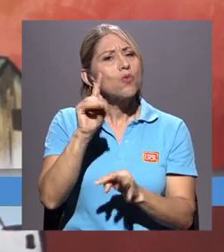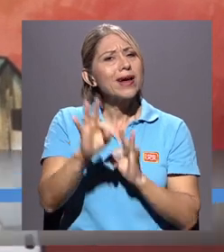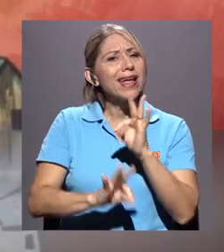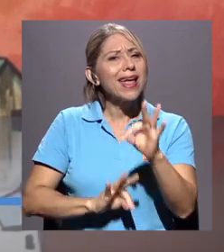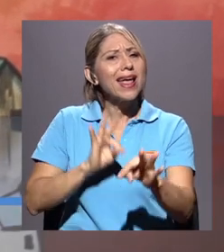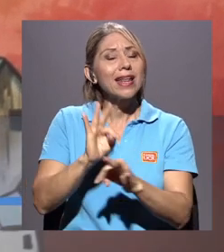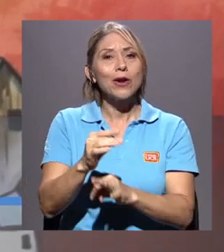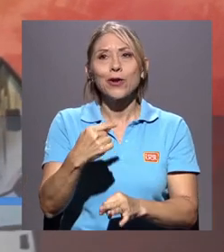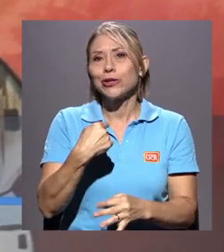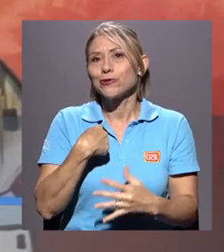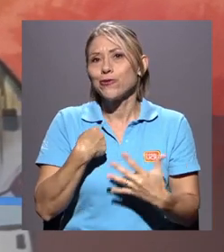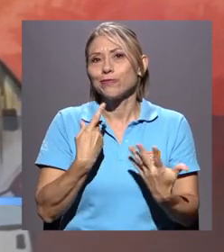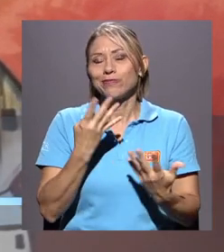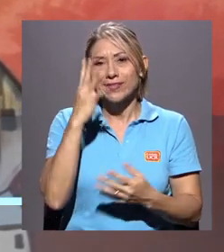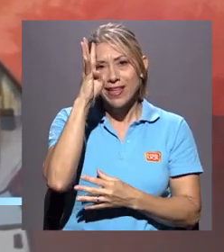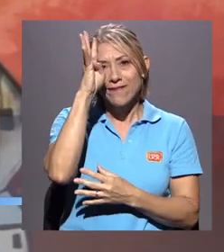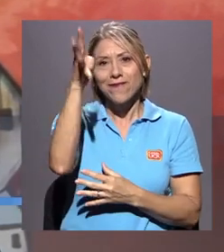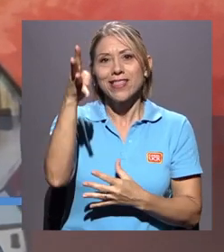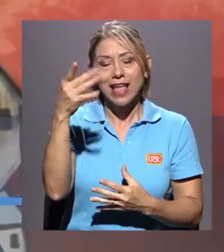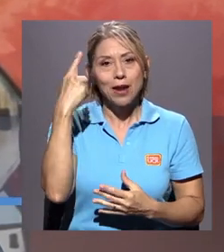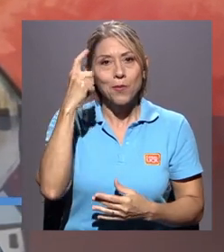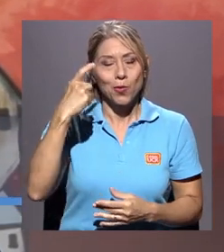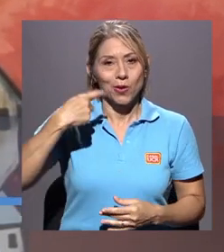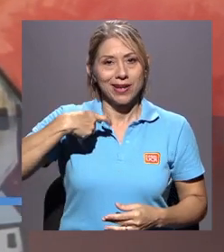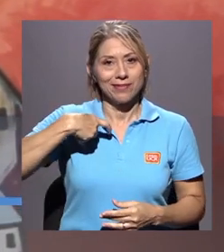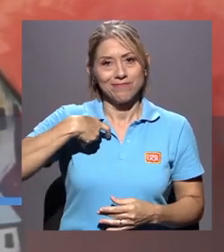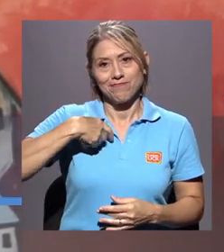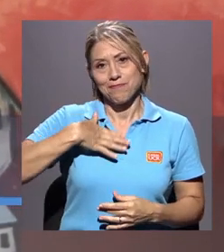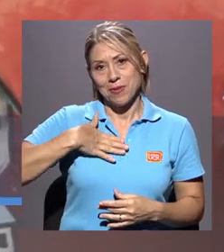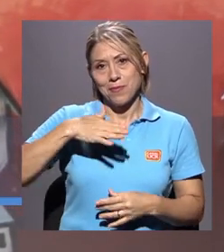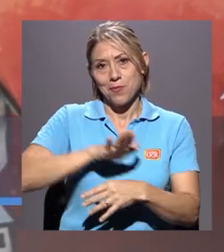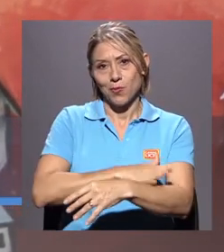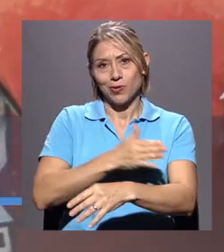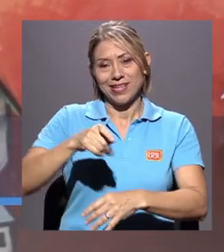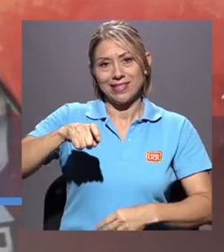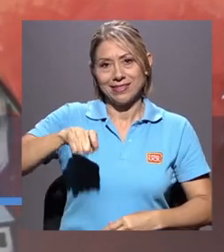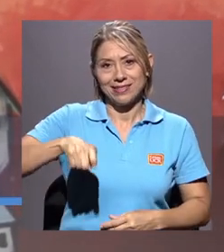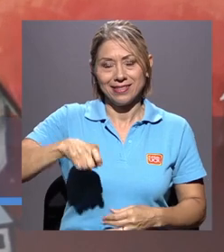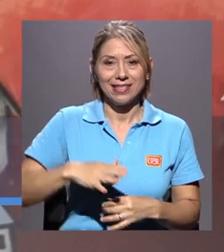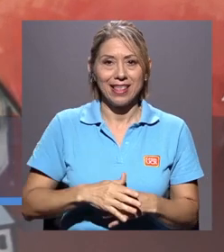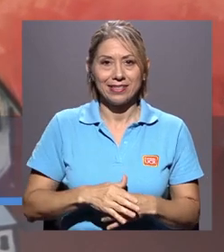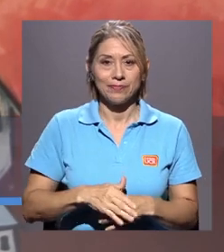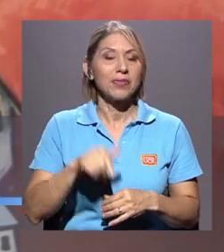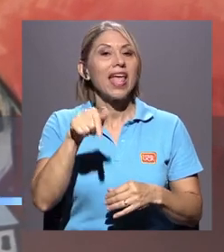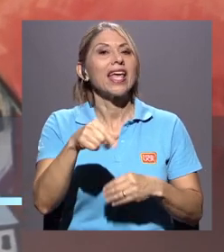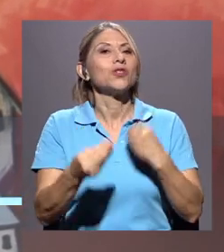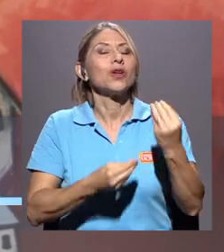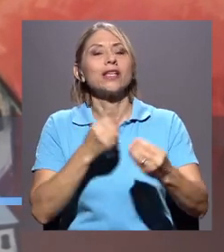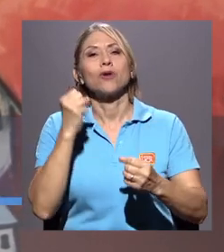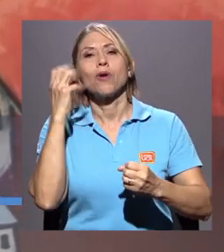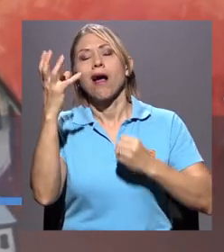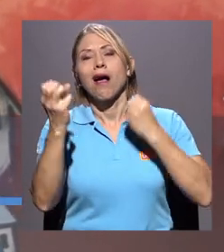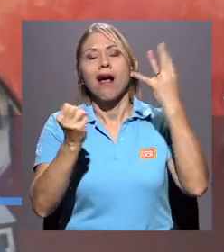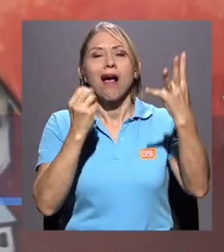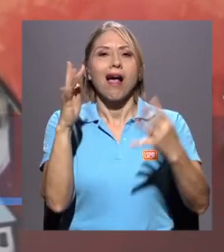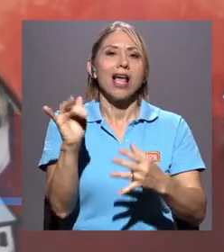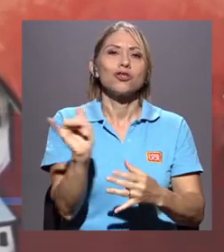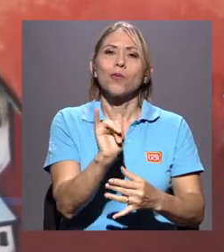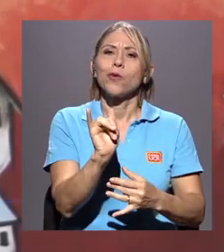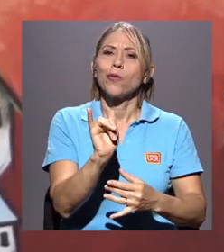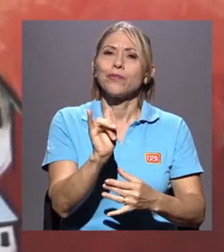tuve que inventar por las necesidades de mi música. Es un oratorio, que es el tipo de obra de hace